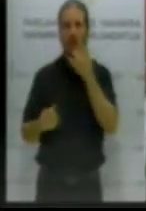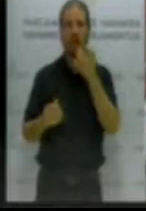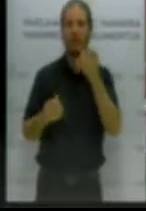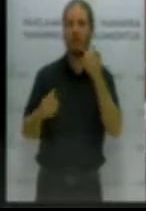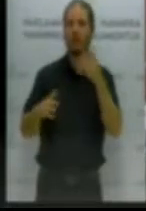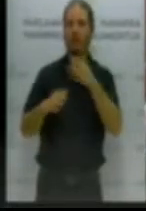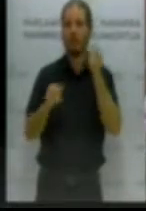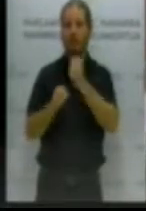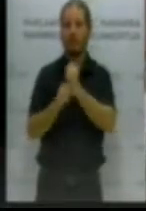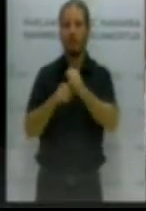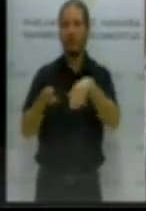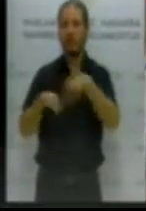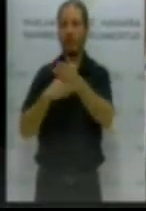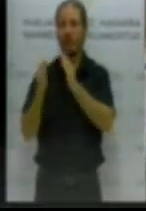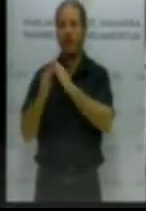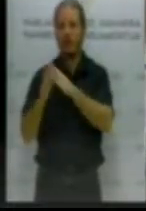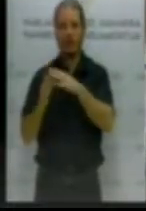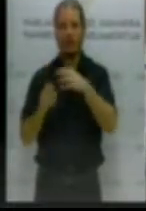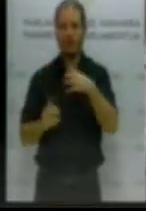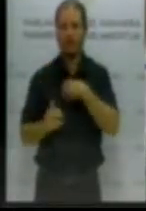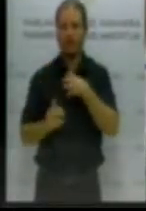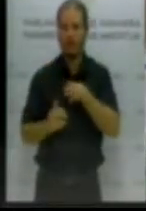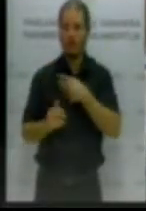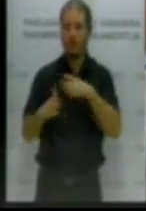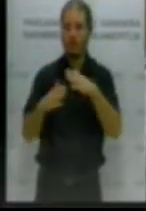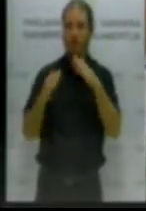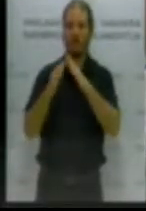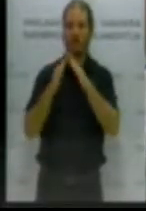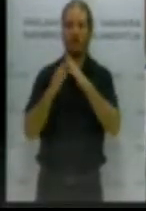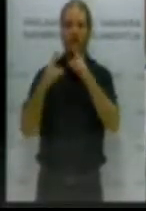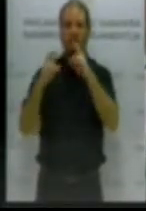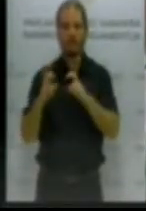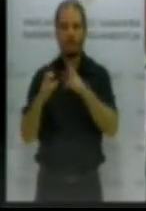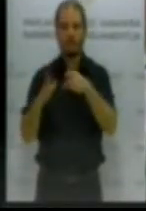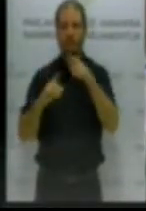casa y se tenían que quedar en casa atendiendo a su familia,